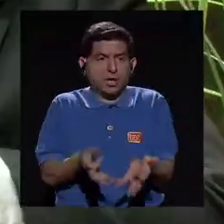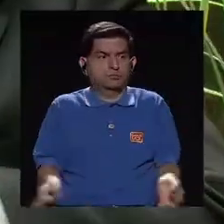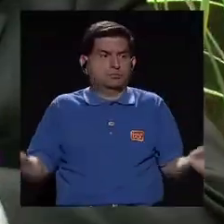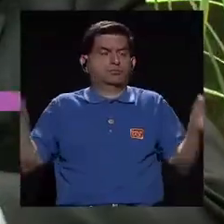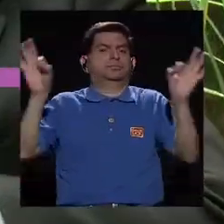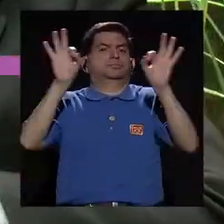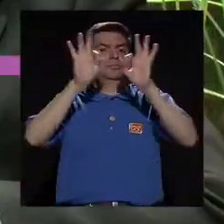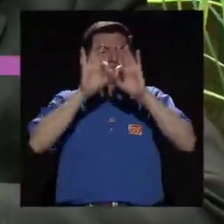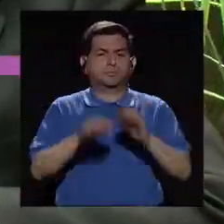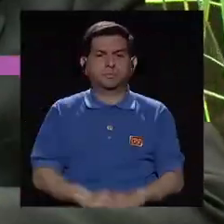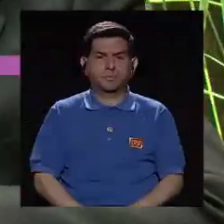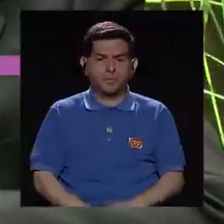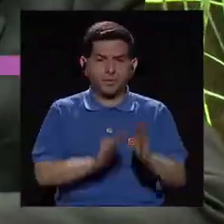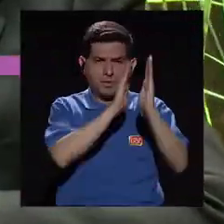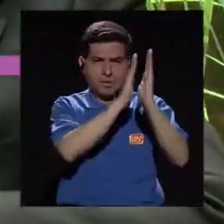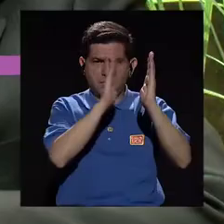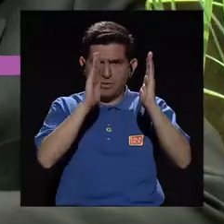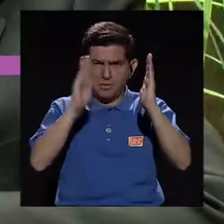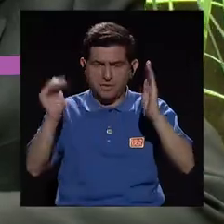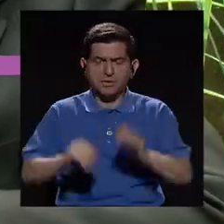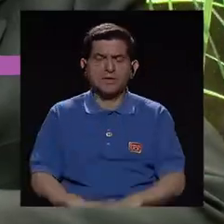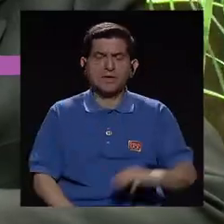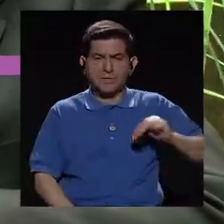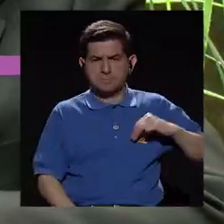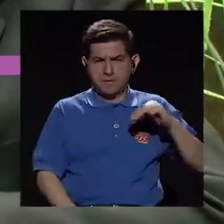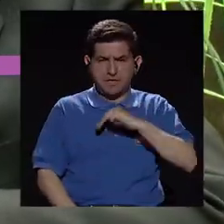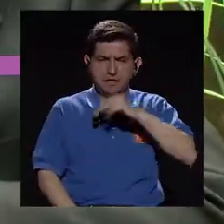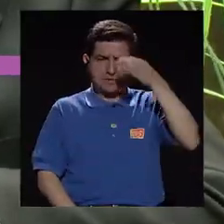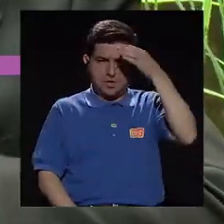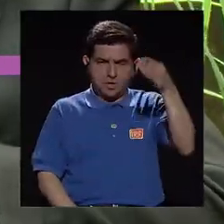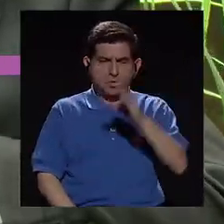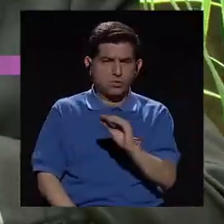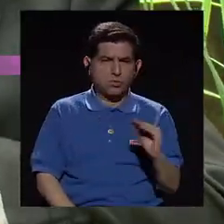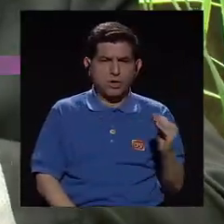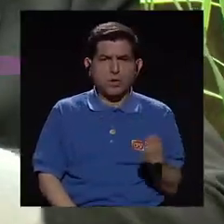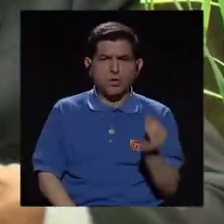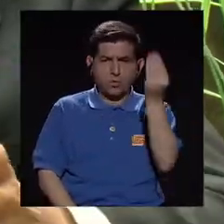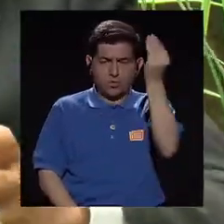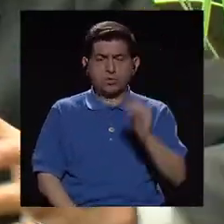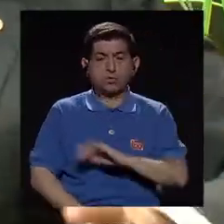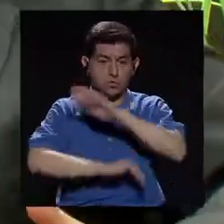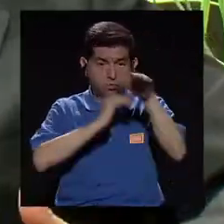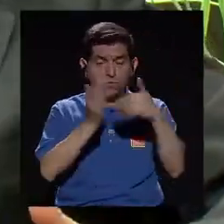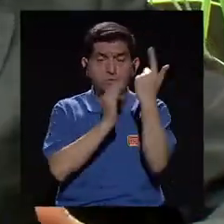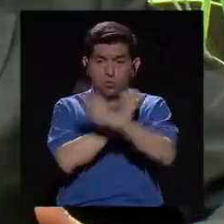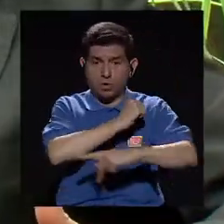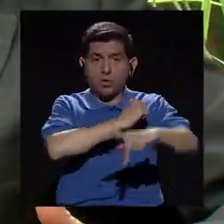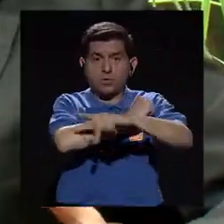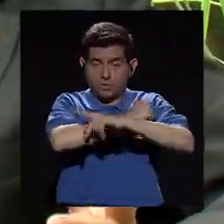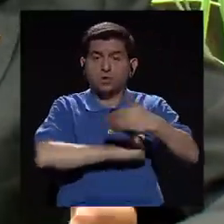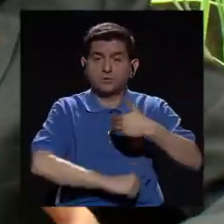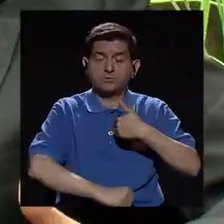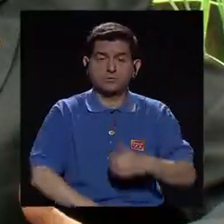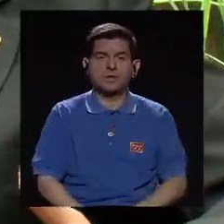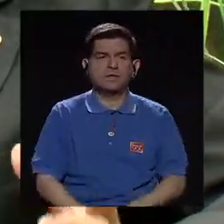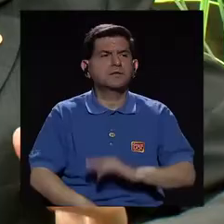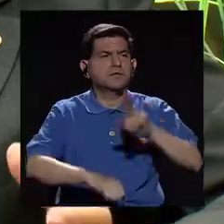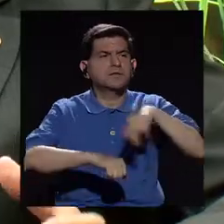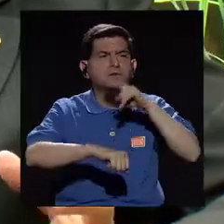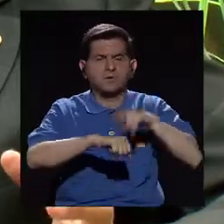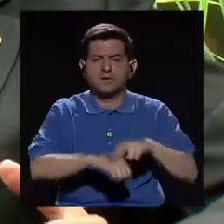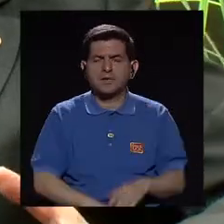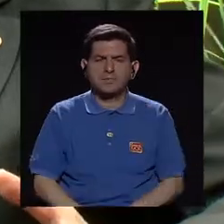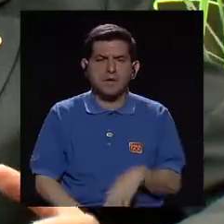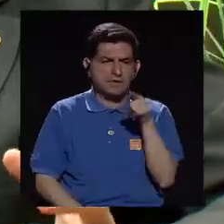impresionante. Las bibliotecas del Ministerio de Cultura y Juventud están prácticamente por todo el país y generalmente